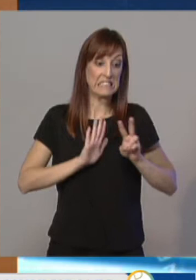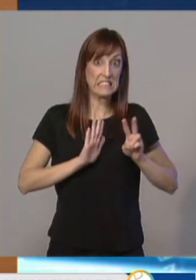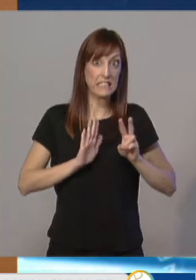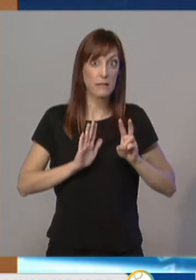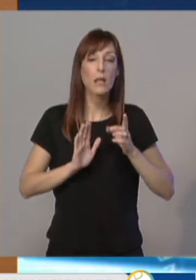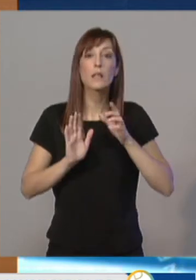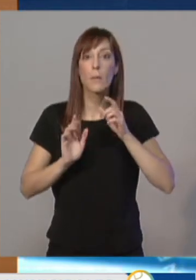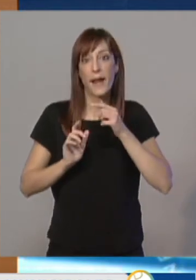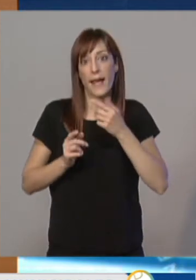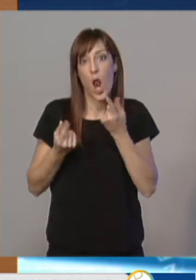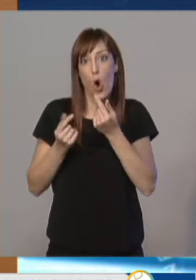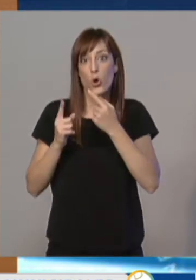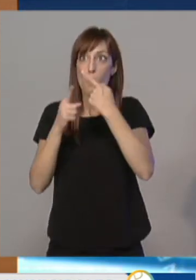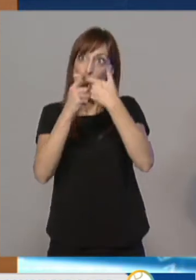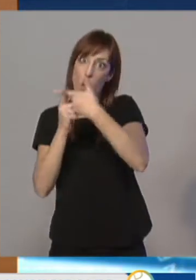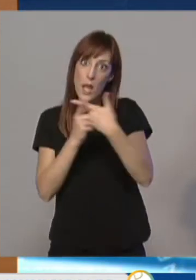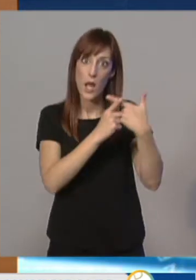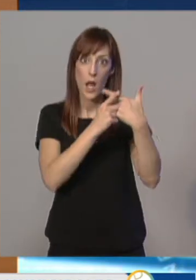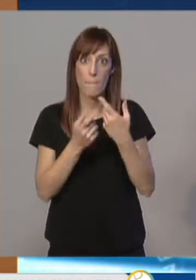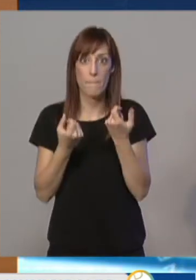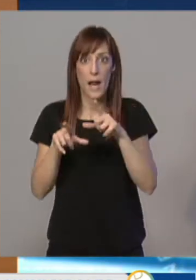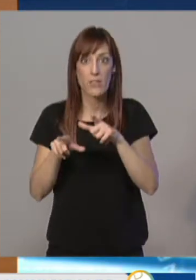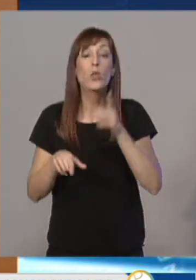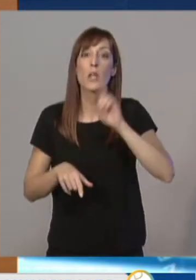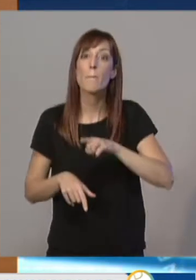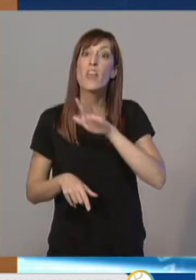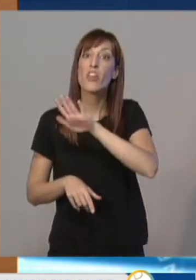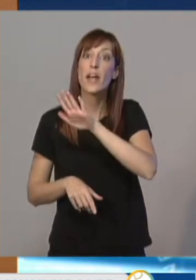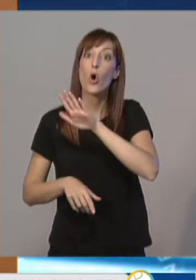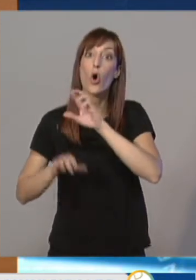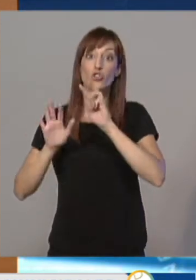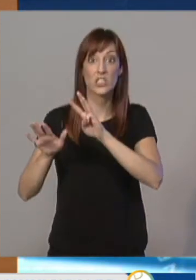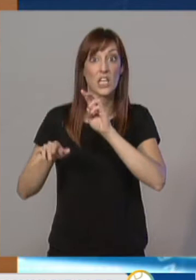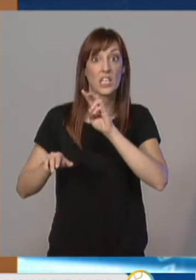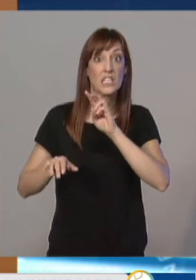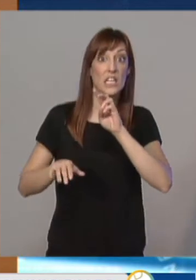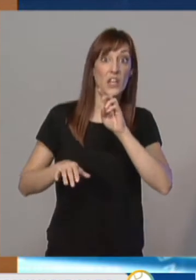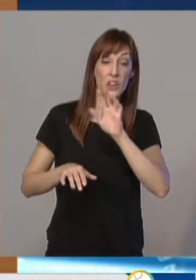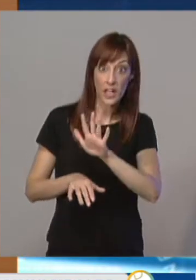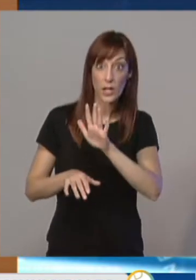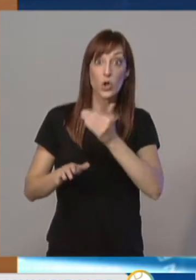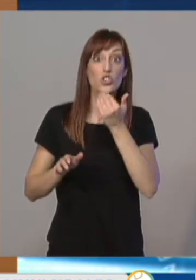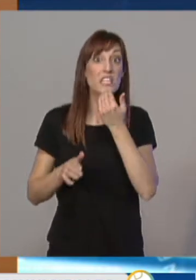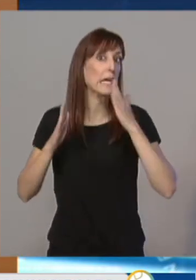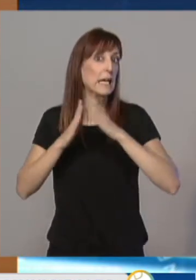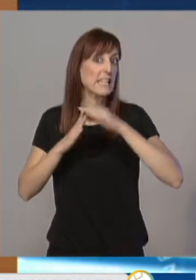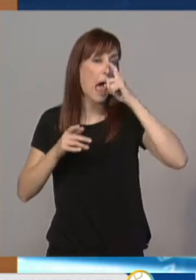bajada del 0,89% al 0,85% cuando se trate de bienes inmuebles rústicos. Respecto a esto, quiero afirmar